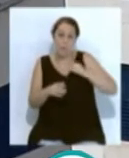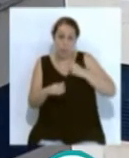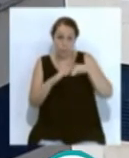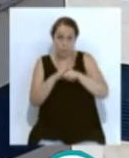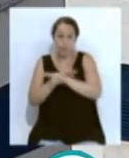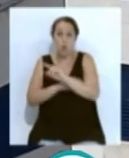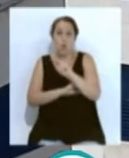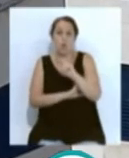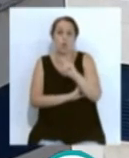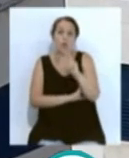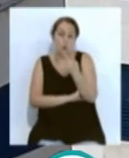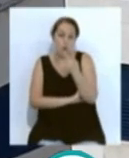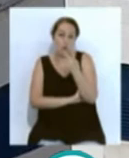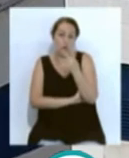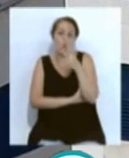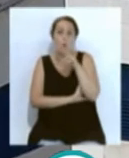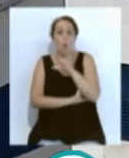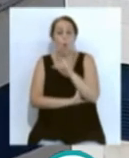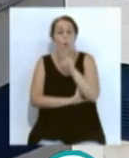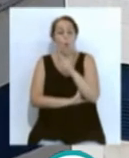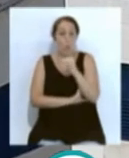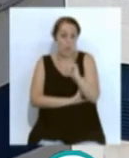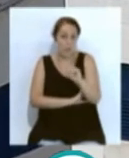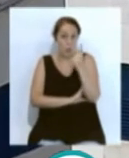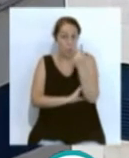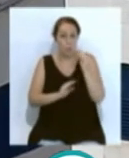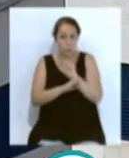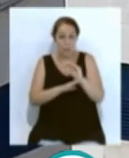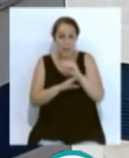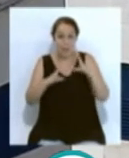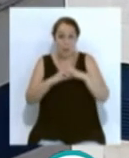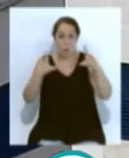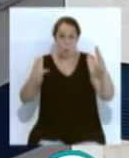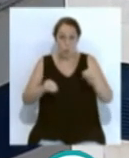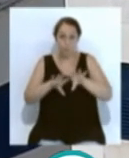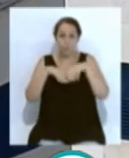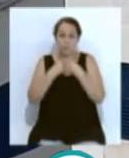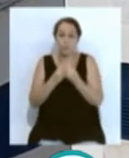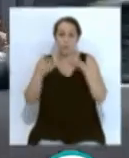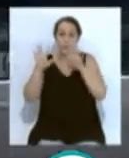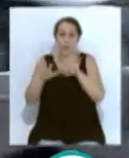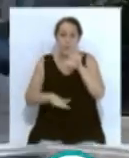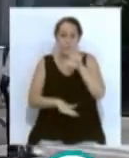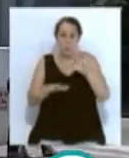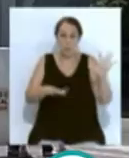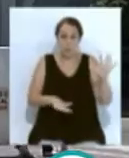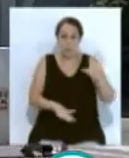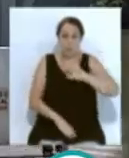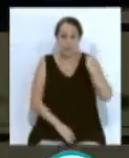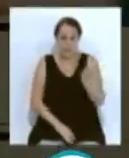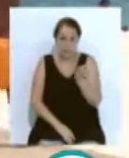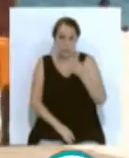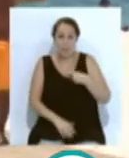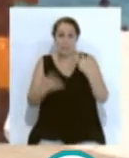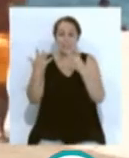2 ingresos en la UCI y 1 curado. En Andalucía se suma ya la cifra de 955 afectados,